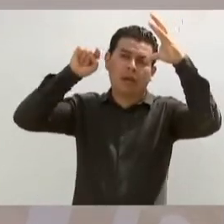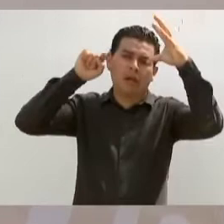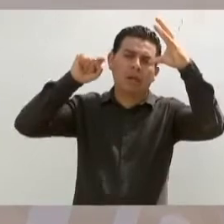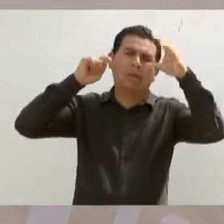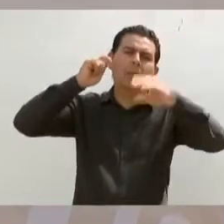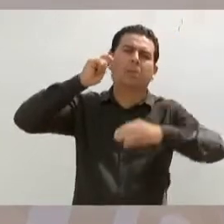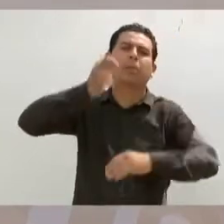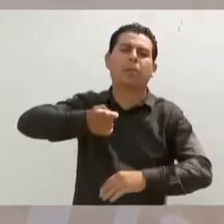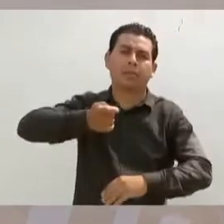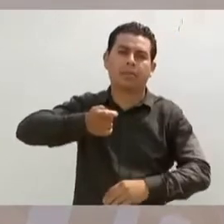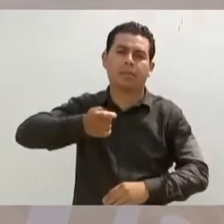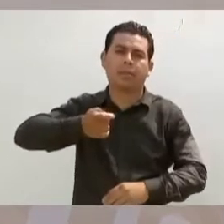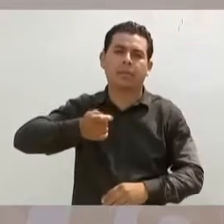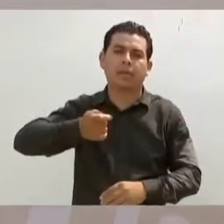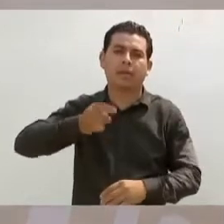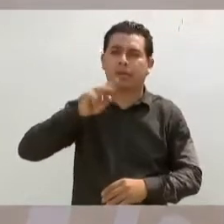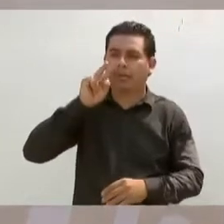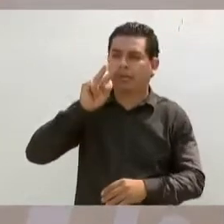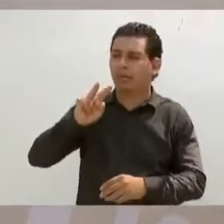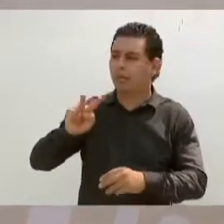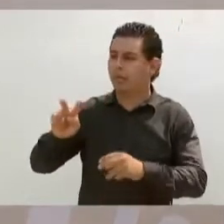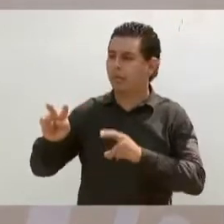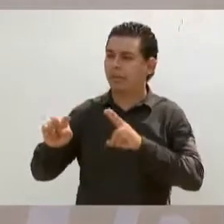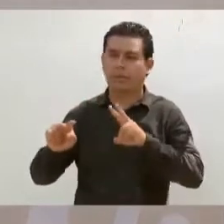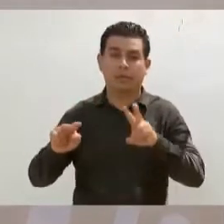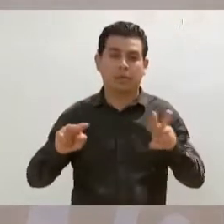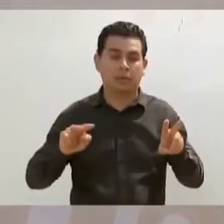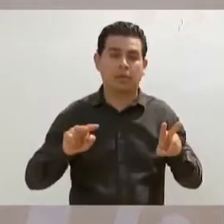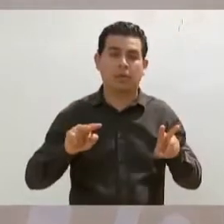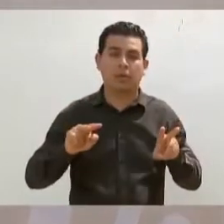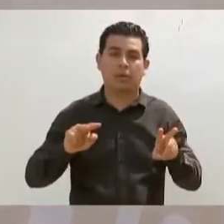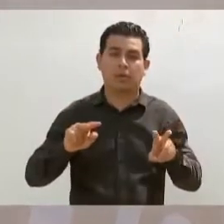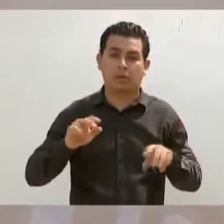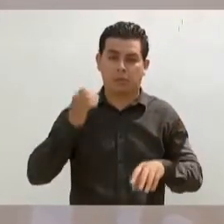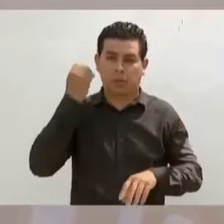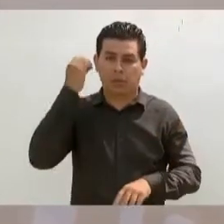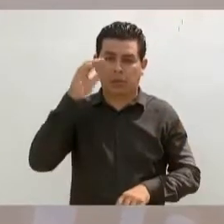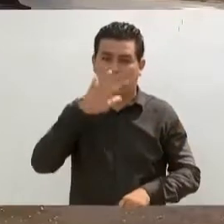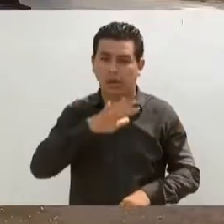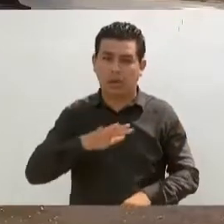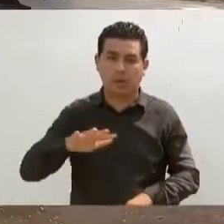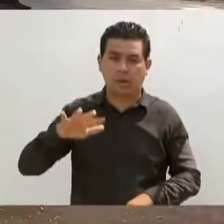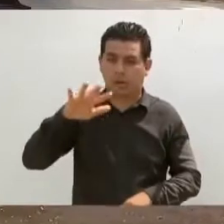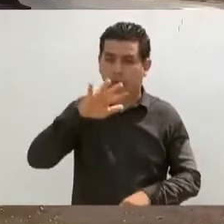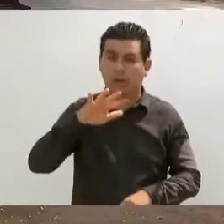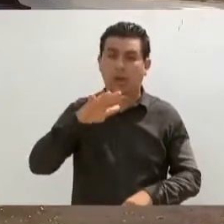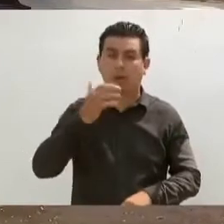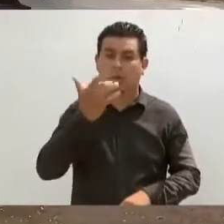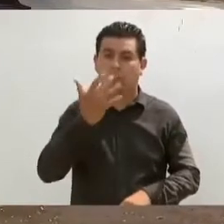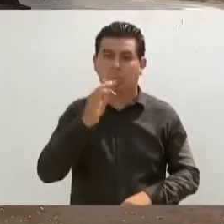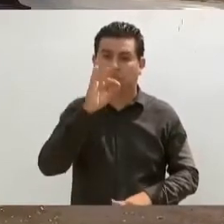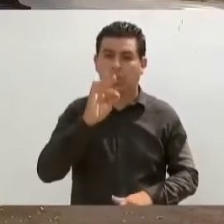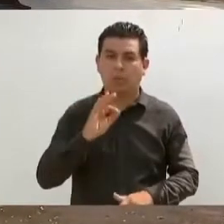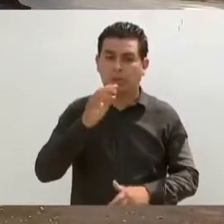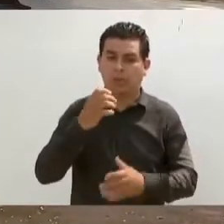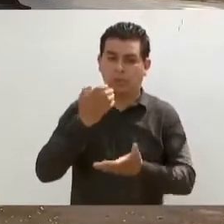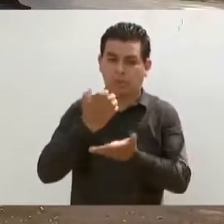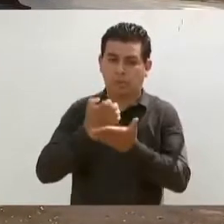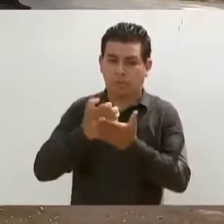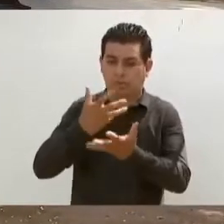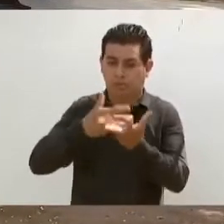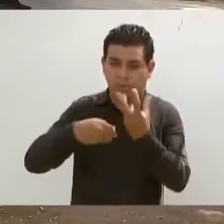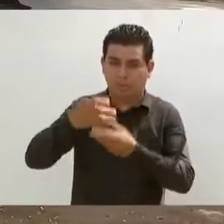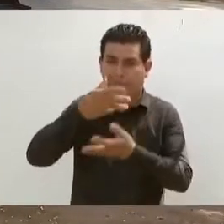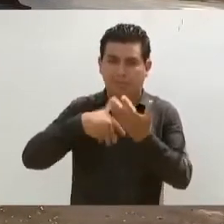y observar cómo el 50% de la economía de Oaxaca es